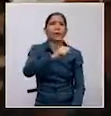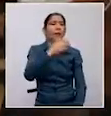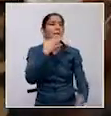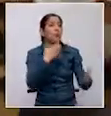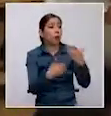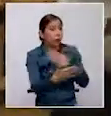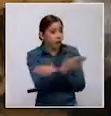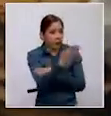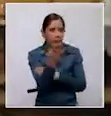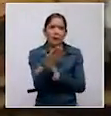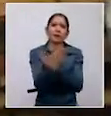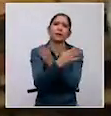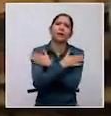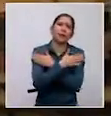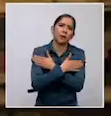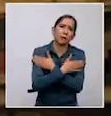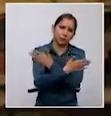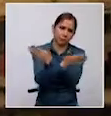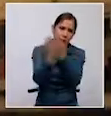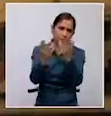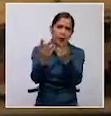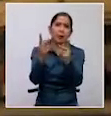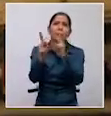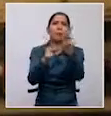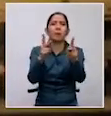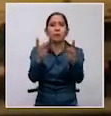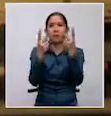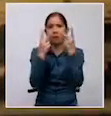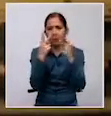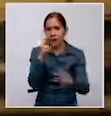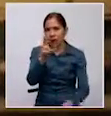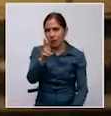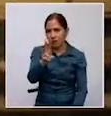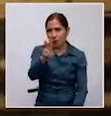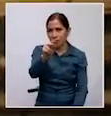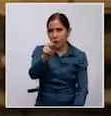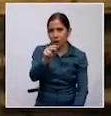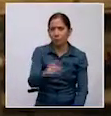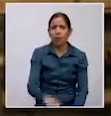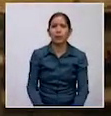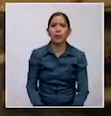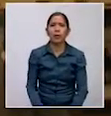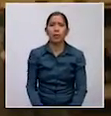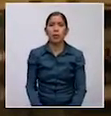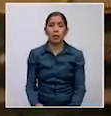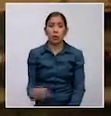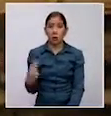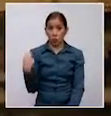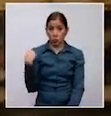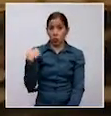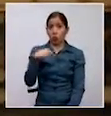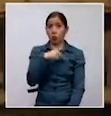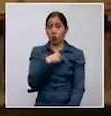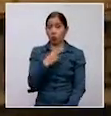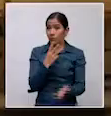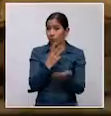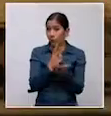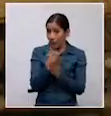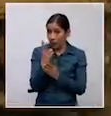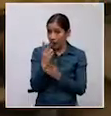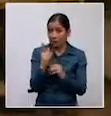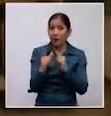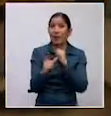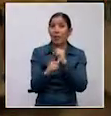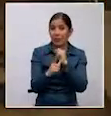Un saludo a la gran audiencia de Televisión Boliviana. La verdad que nosotros, como dirigentes, siempre